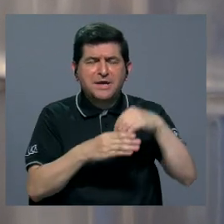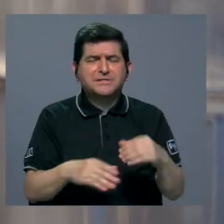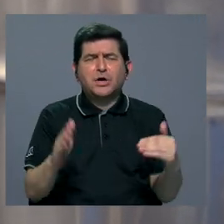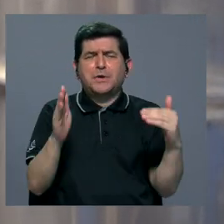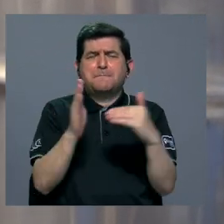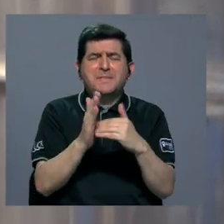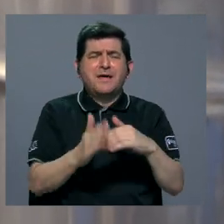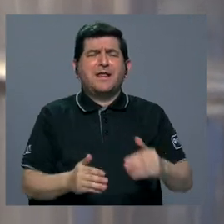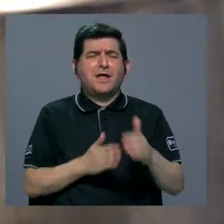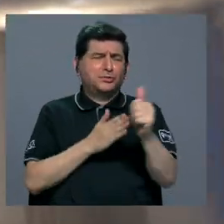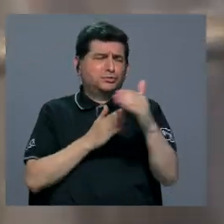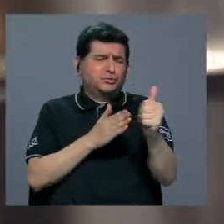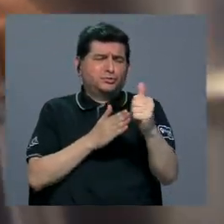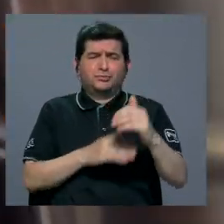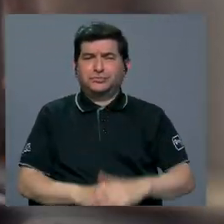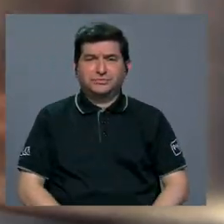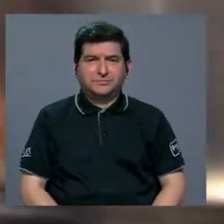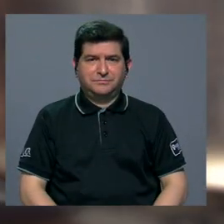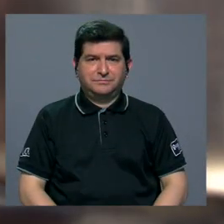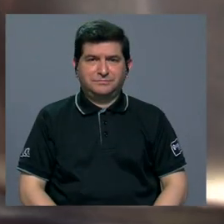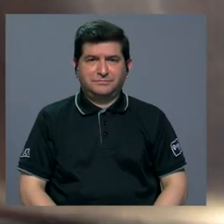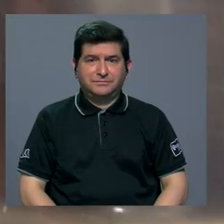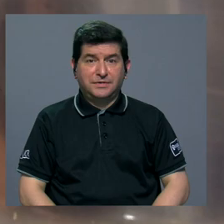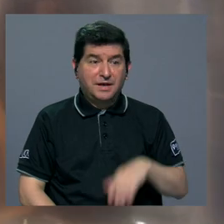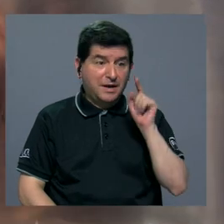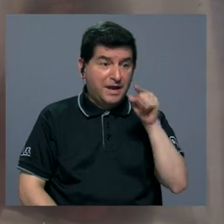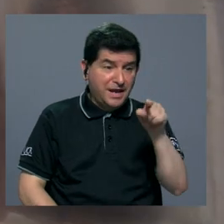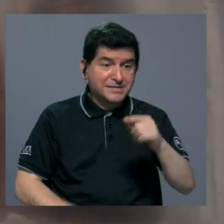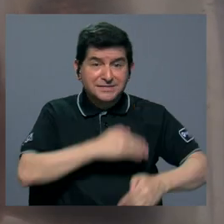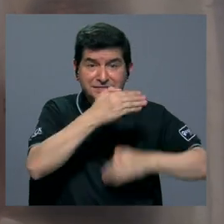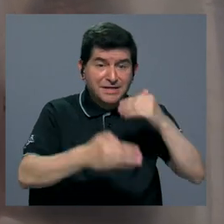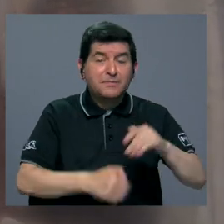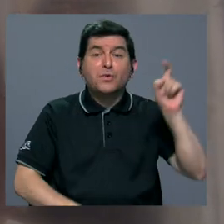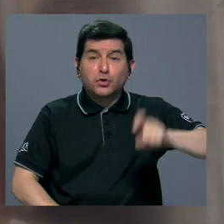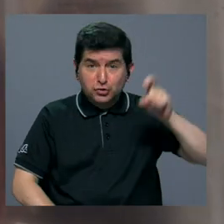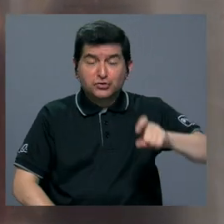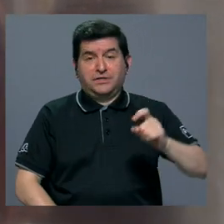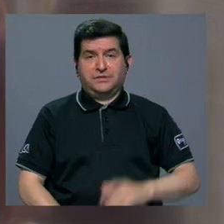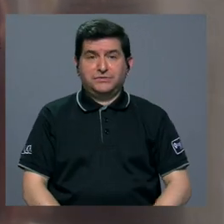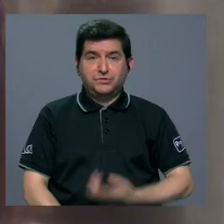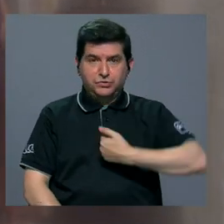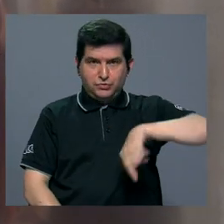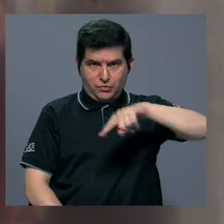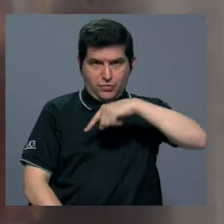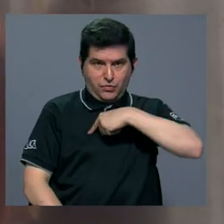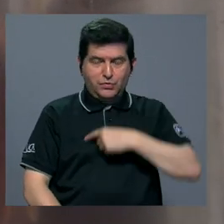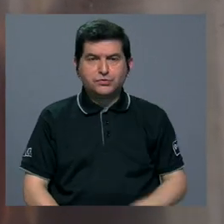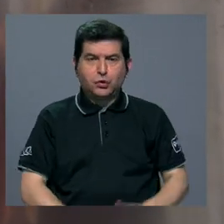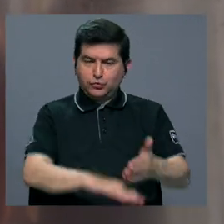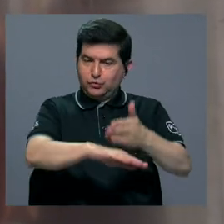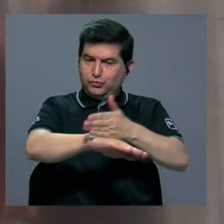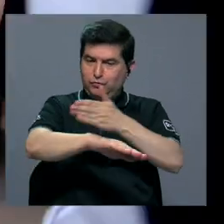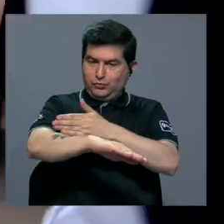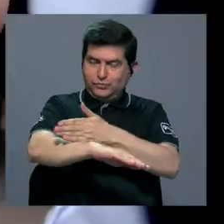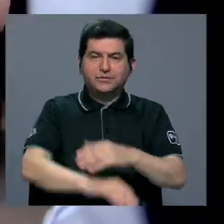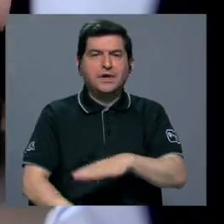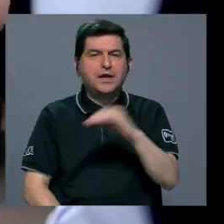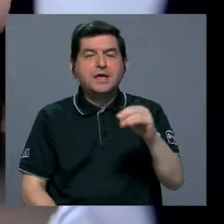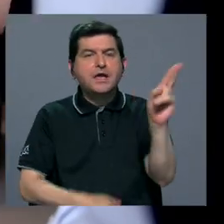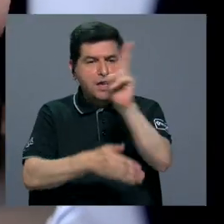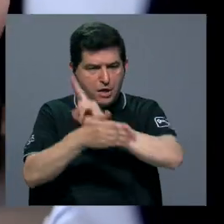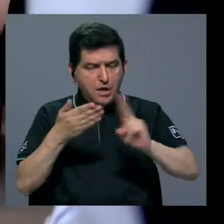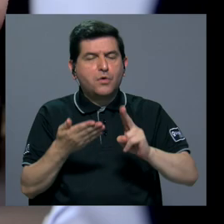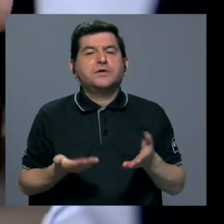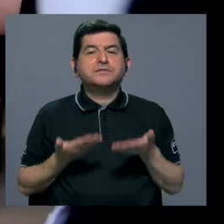en obtener este proceso que necesitamos para crecer. Y la universidad nos está